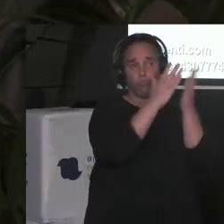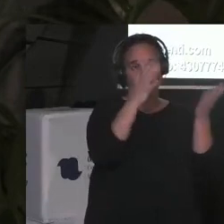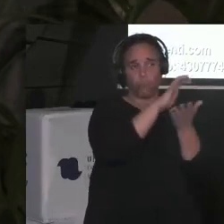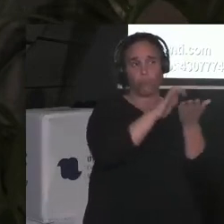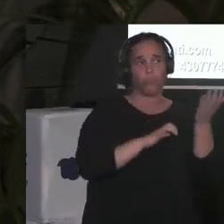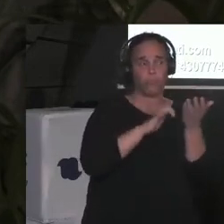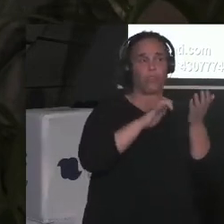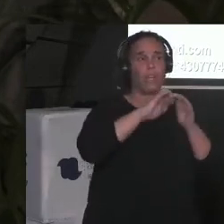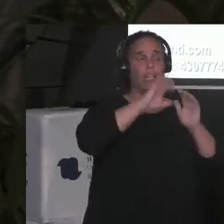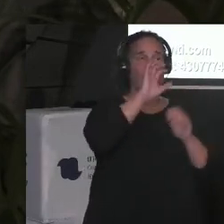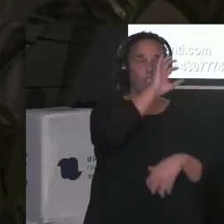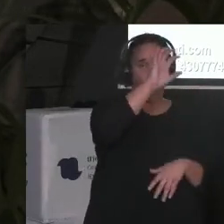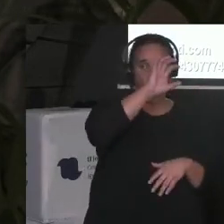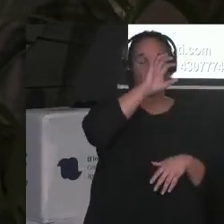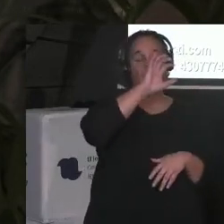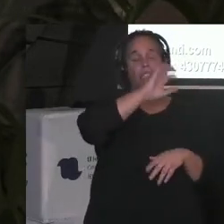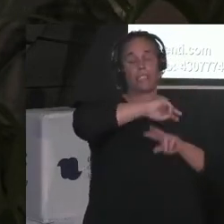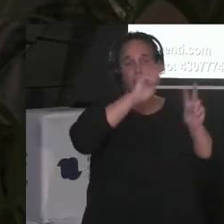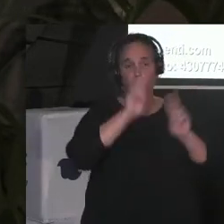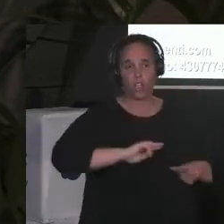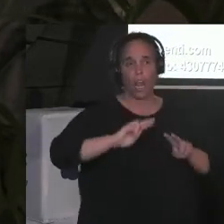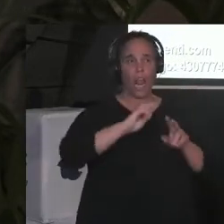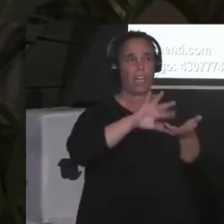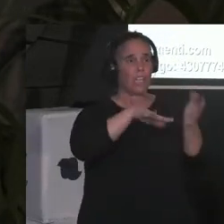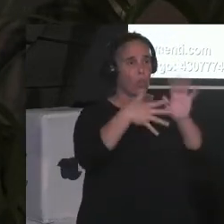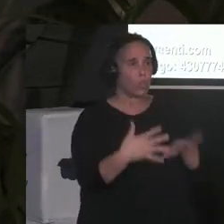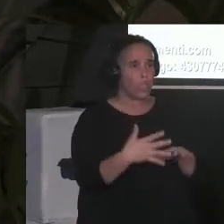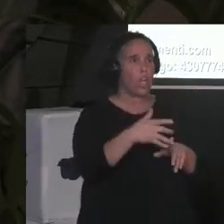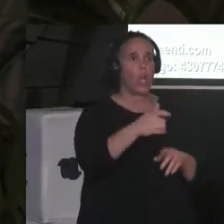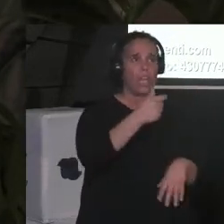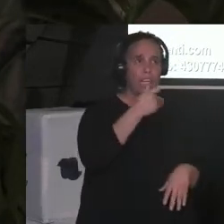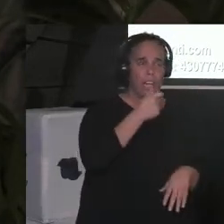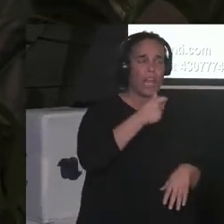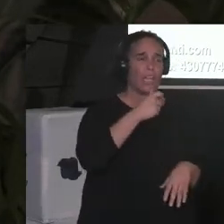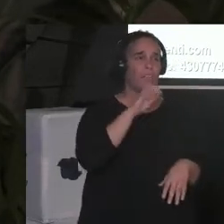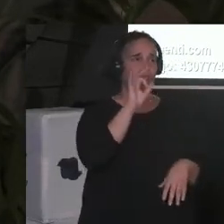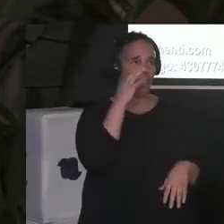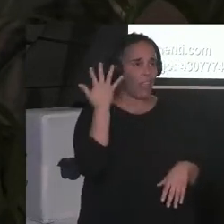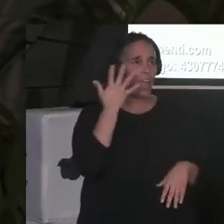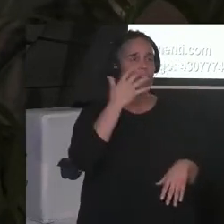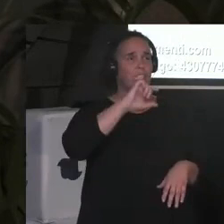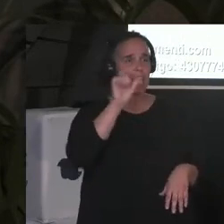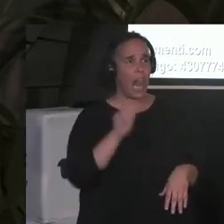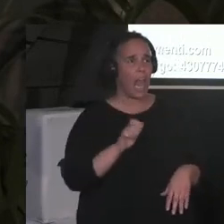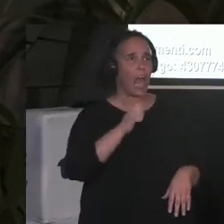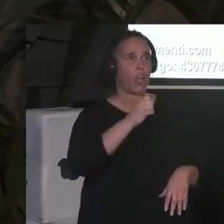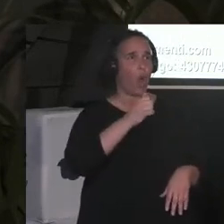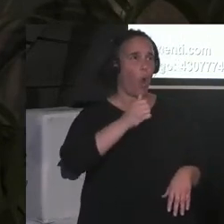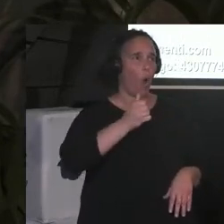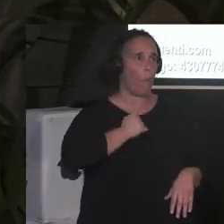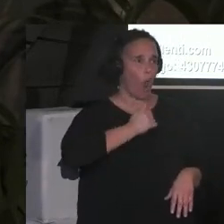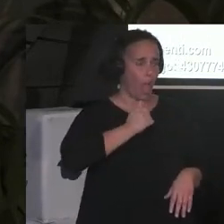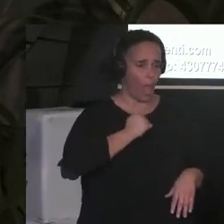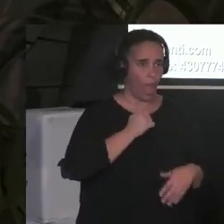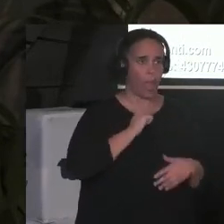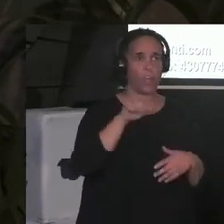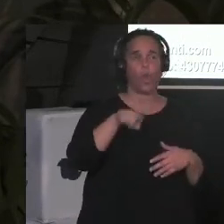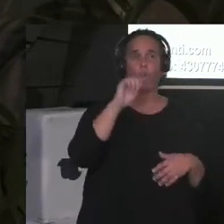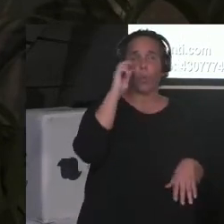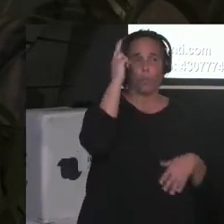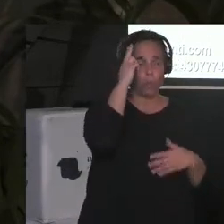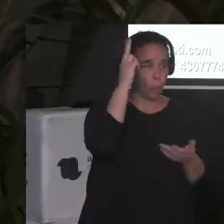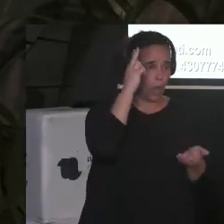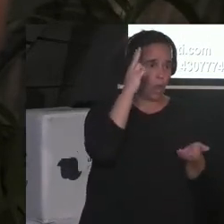inglés, portugués, polaco, francés e italiano. Sus primeras historias se publicaron en la revista peruana de periodismo narrativo